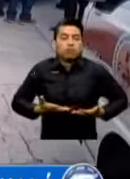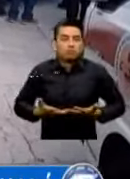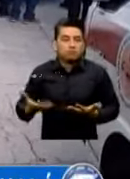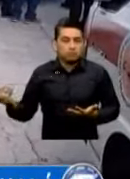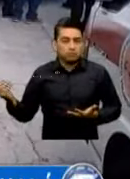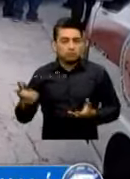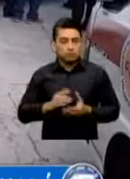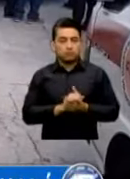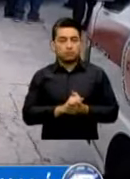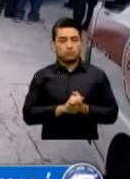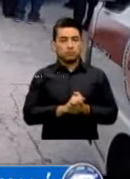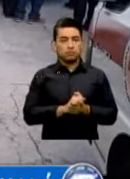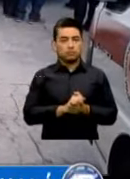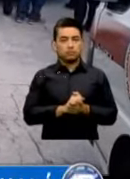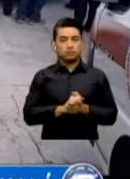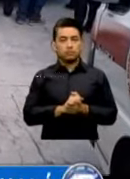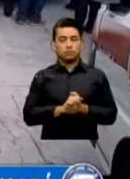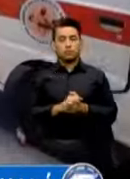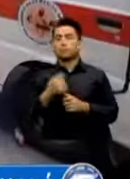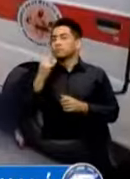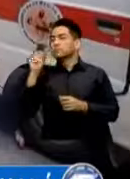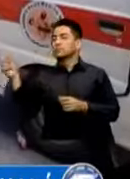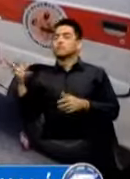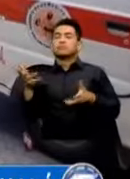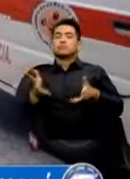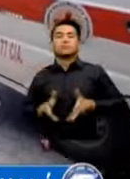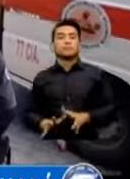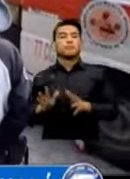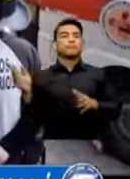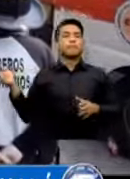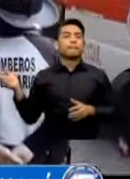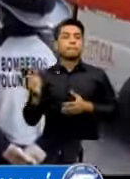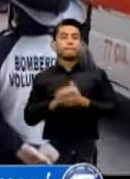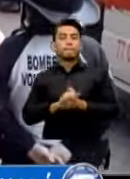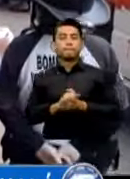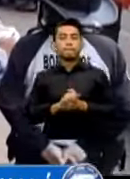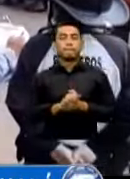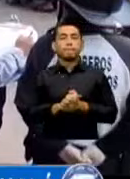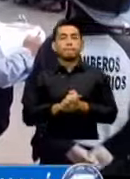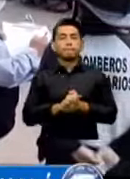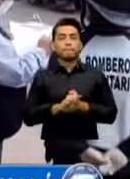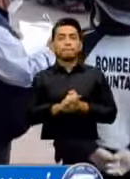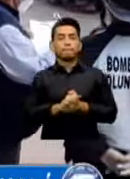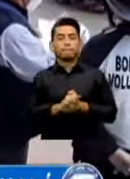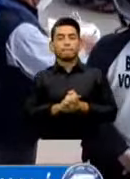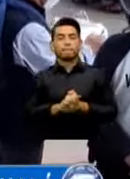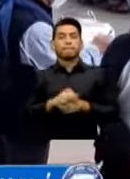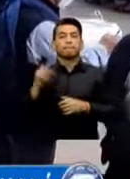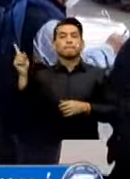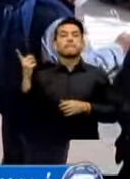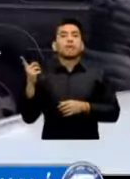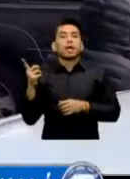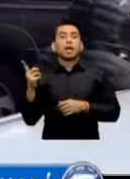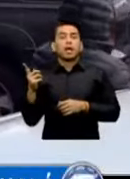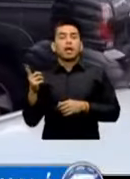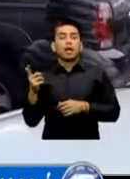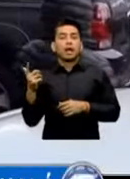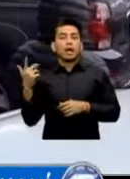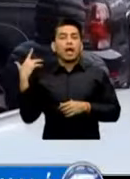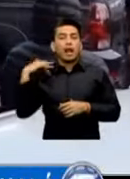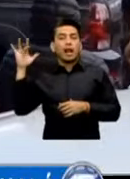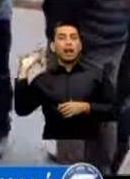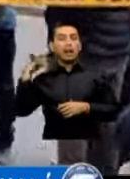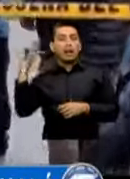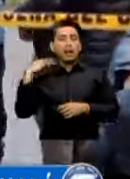Ella Es Su Originario En Carolina Del Norte California Puede Ser Por La